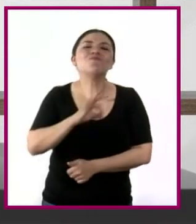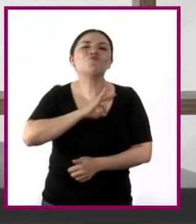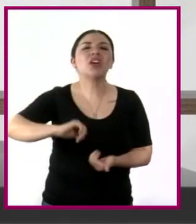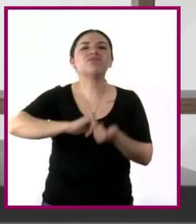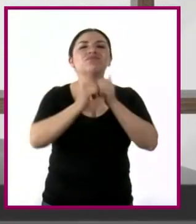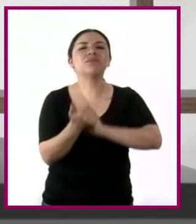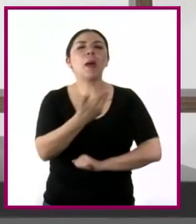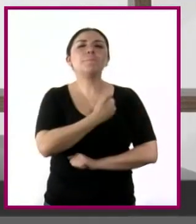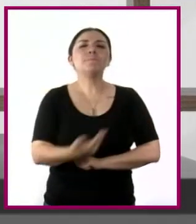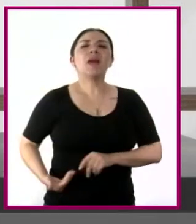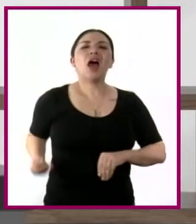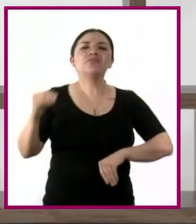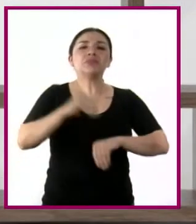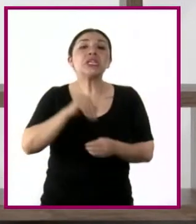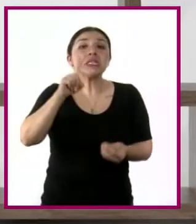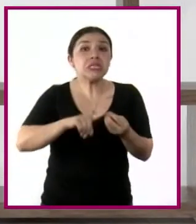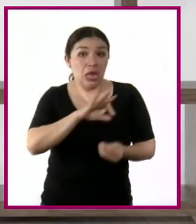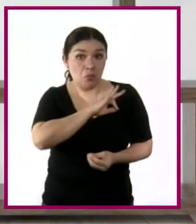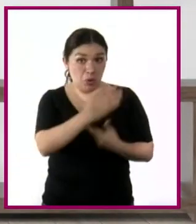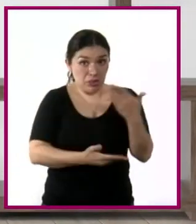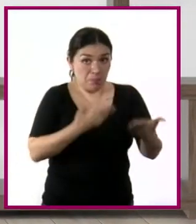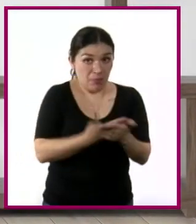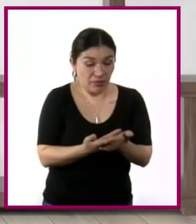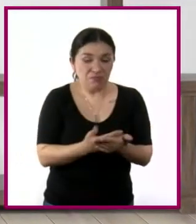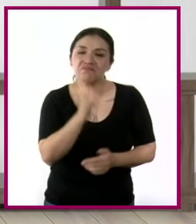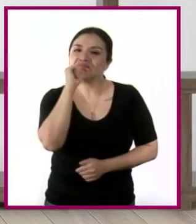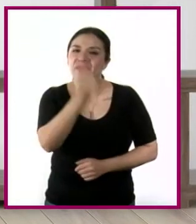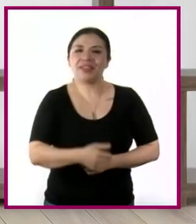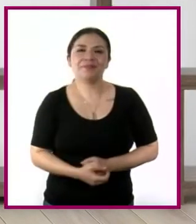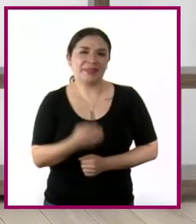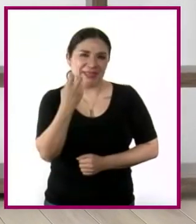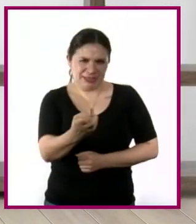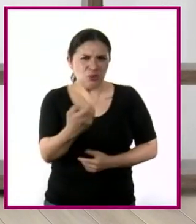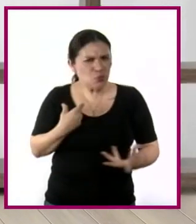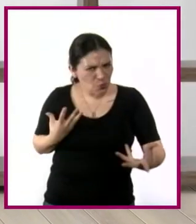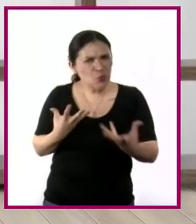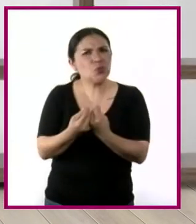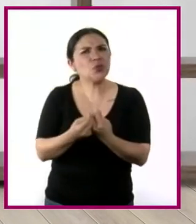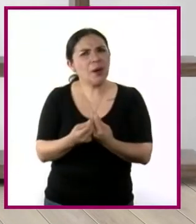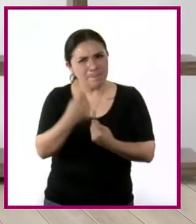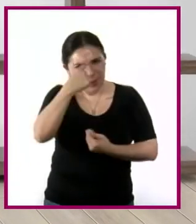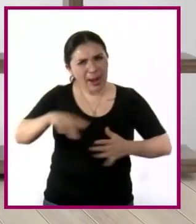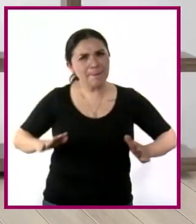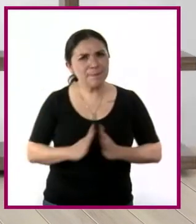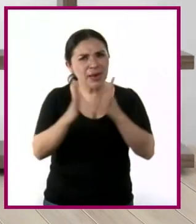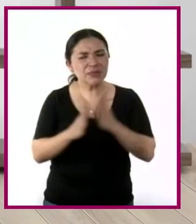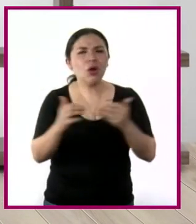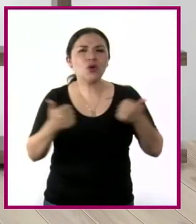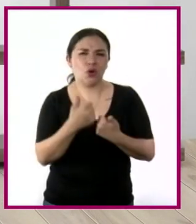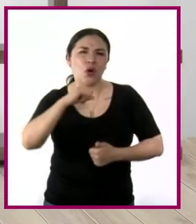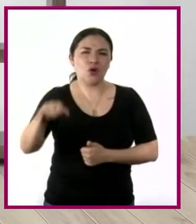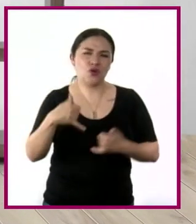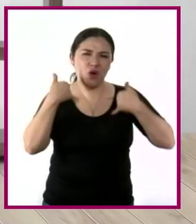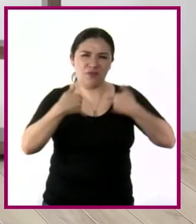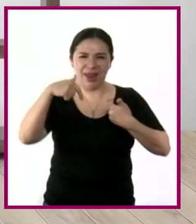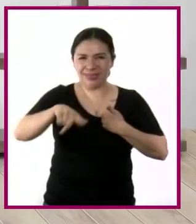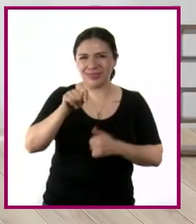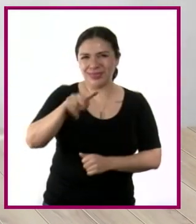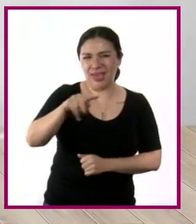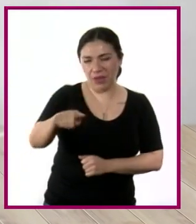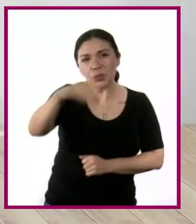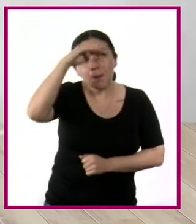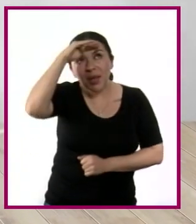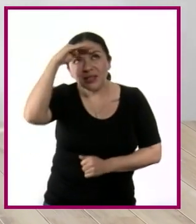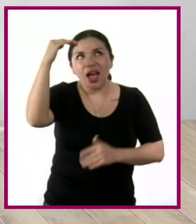presidencia a la que nadie podía pedir cuentas. Haz este programa con nosotros, participa con Jóvenes en TV, un espacio de